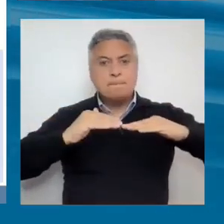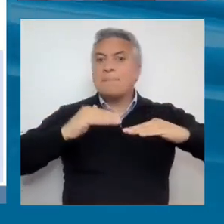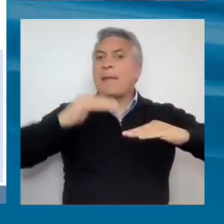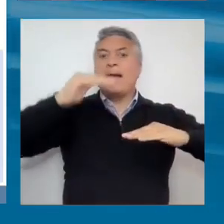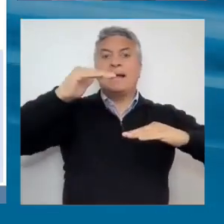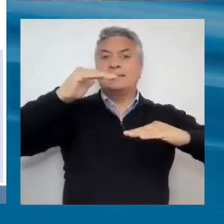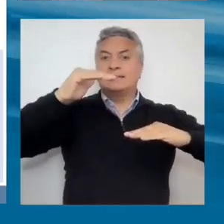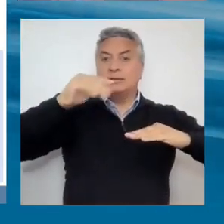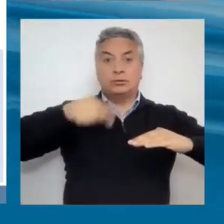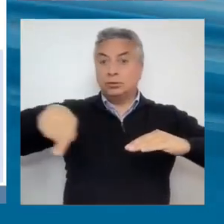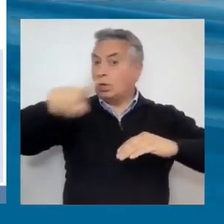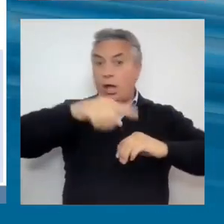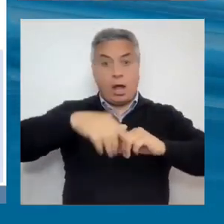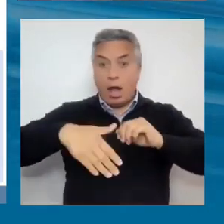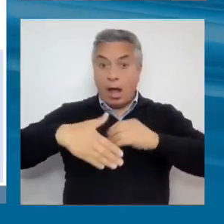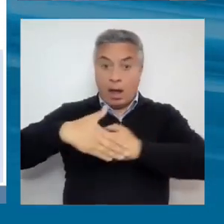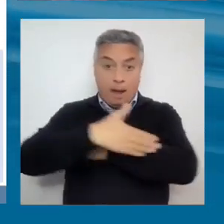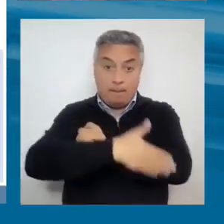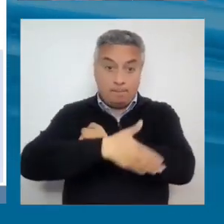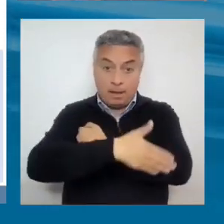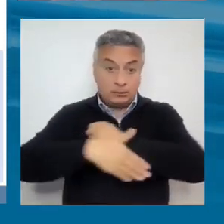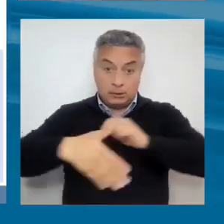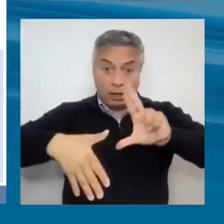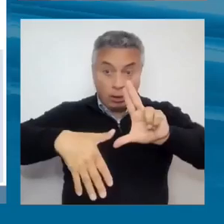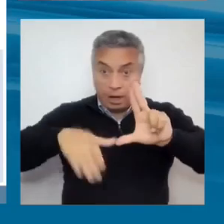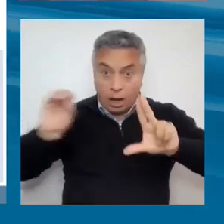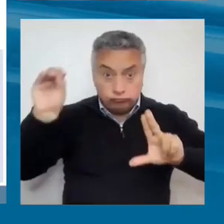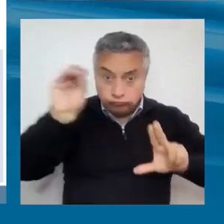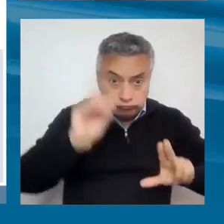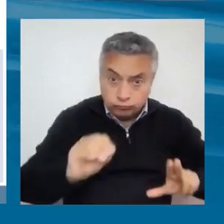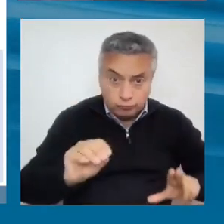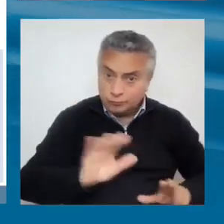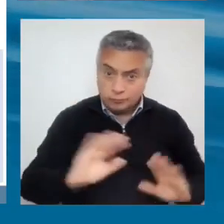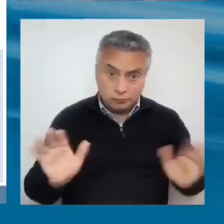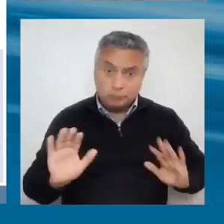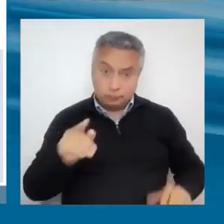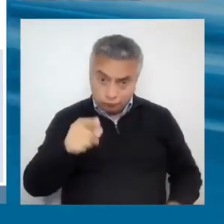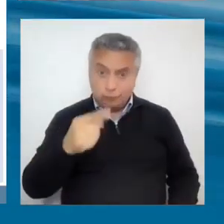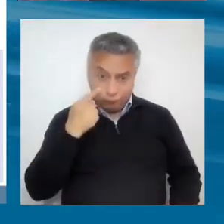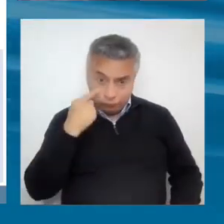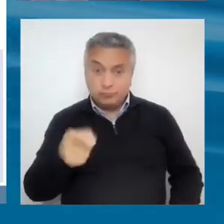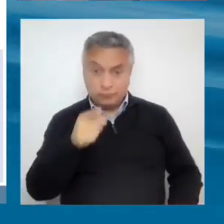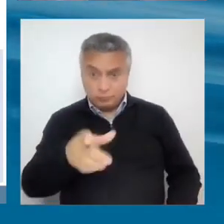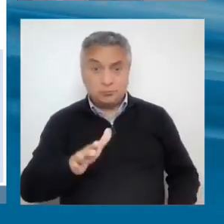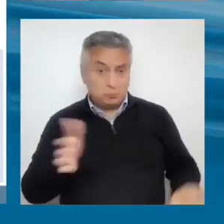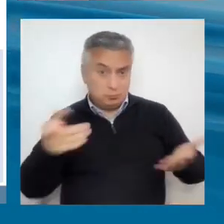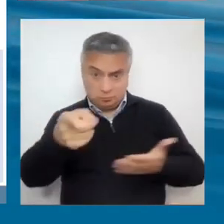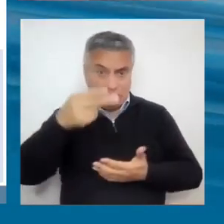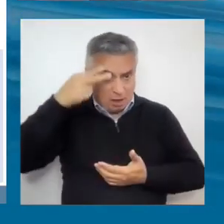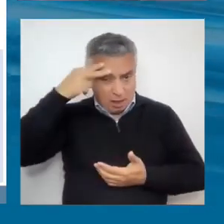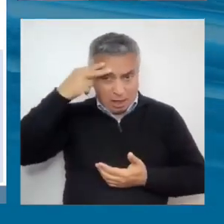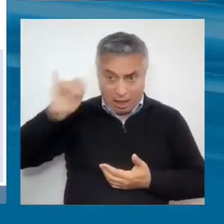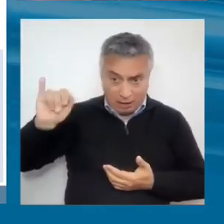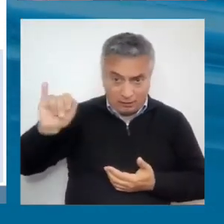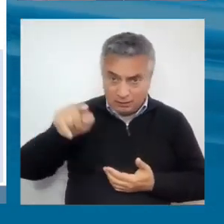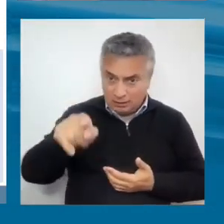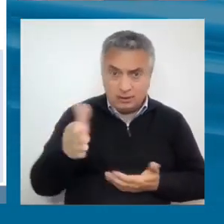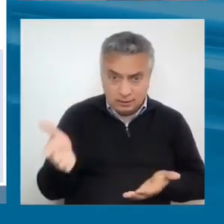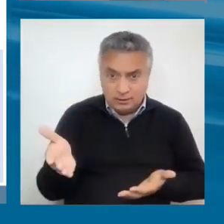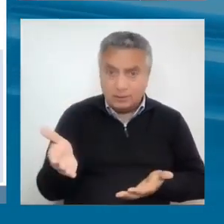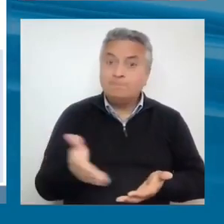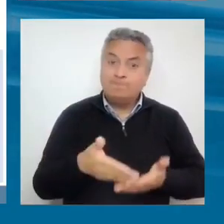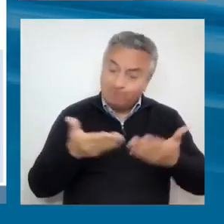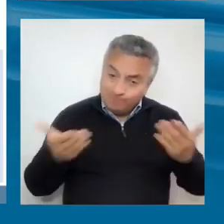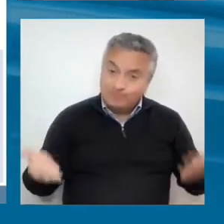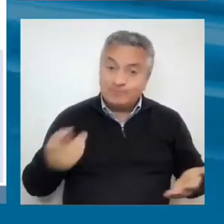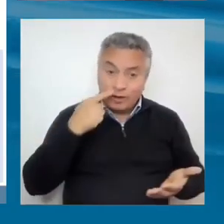países latinoamericanos que están incluidos en el gráfico, para no entrar en detalles, y vean Haití, por ejemplo, desgraciadamente, ¿verdad?, a dónde